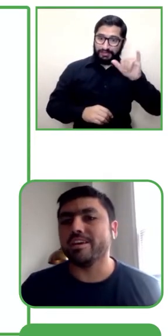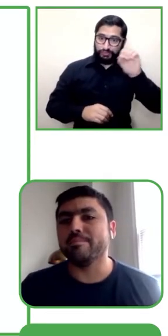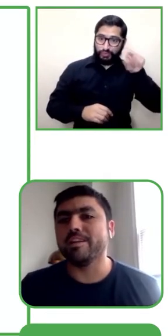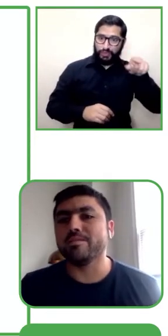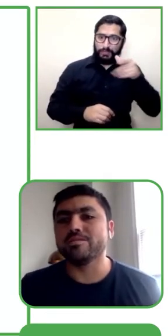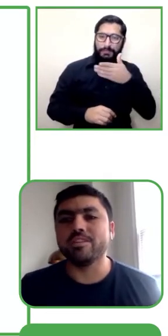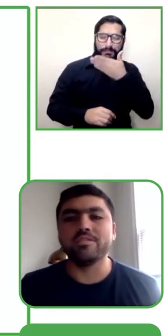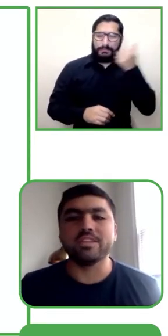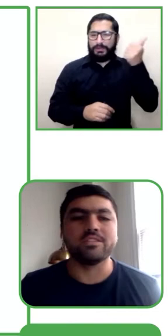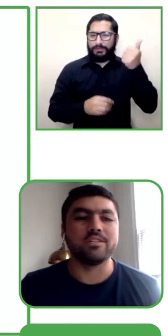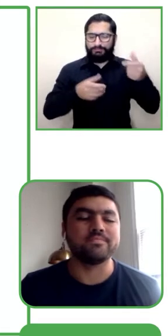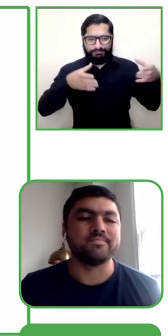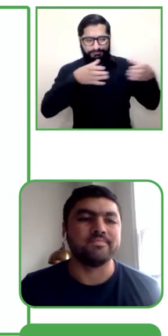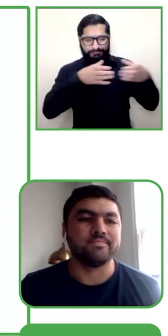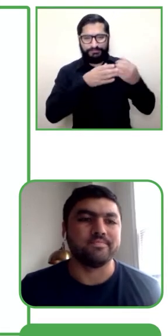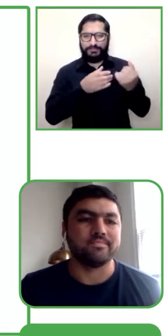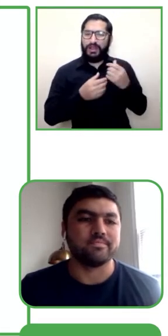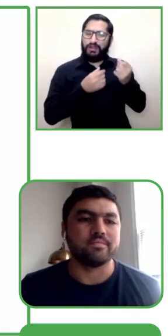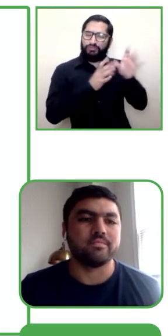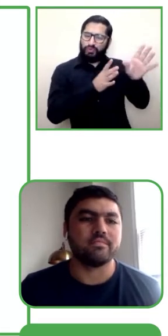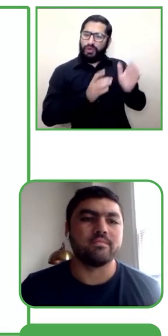tecnología para la inclusión en fundación.